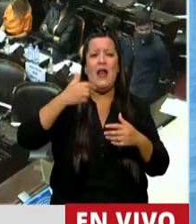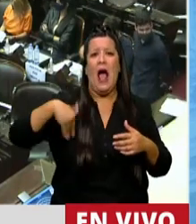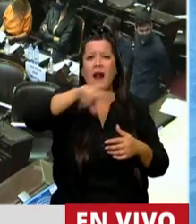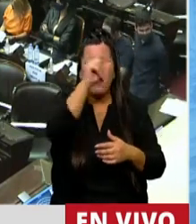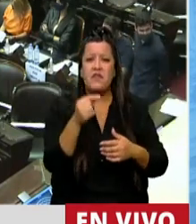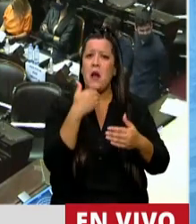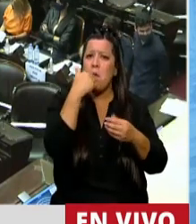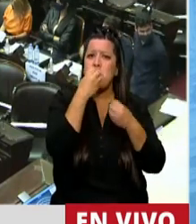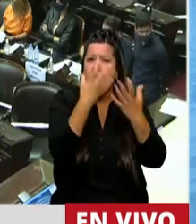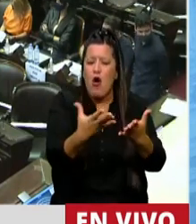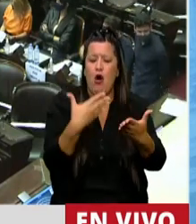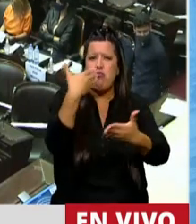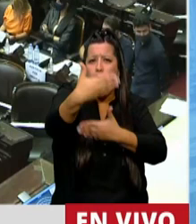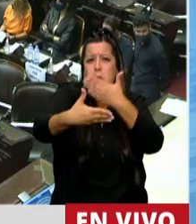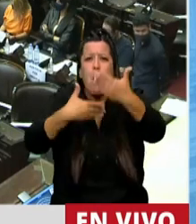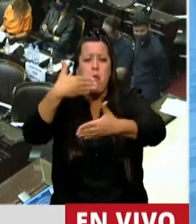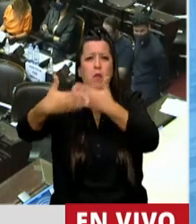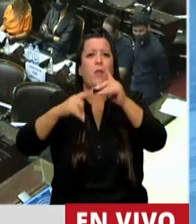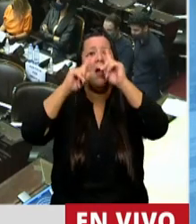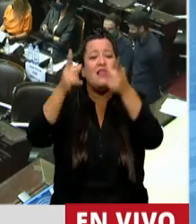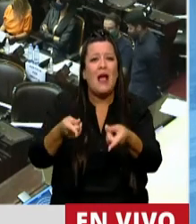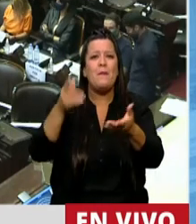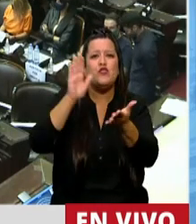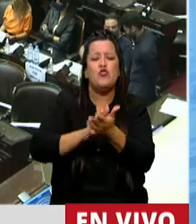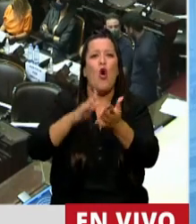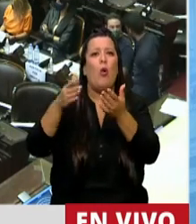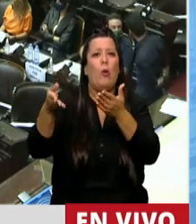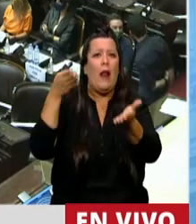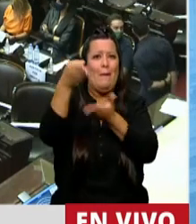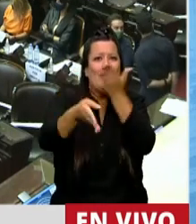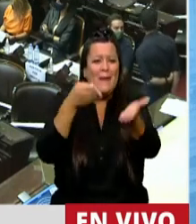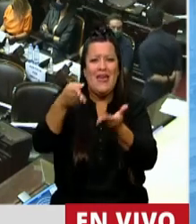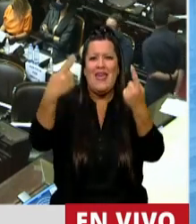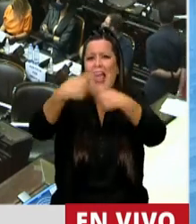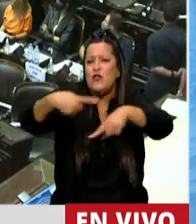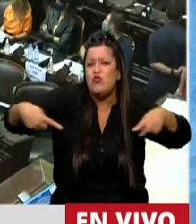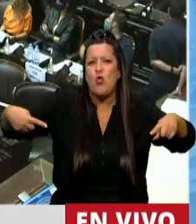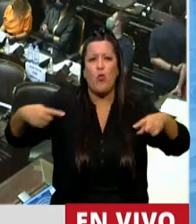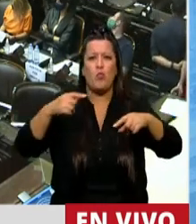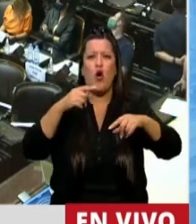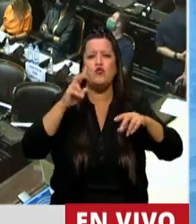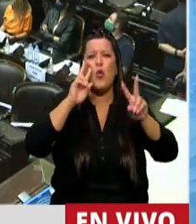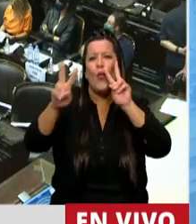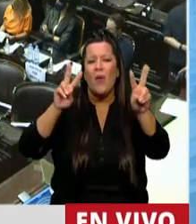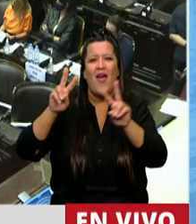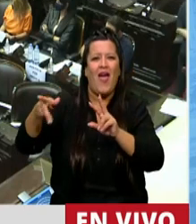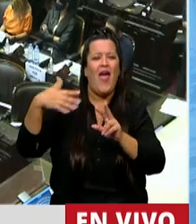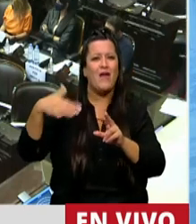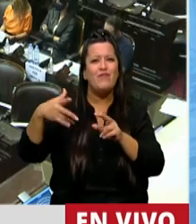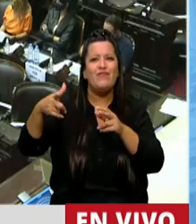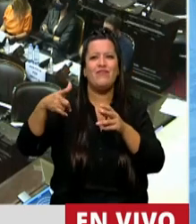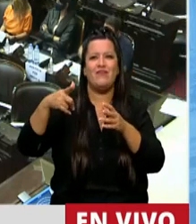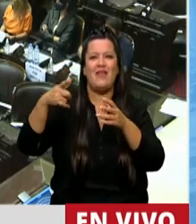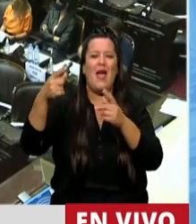Argentina y también en lo que es la demanda de insumos que se ve en cada uno de los corralones